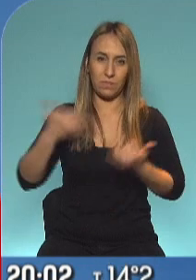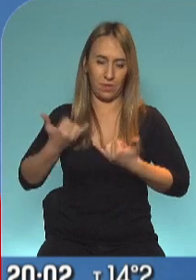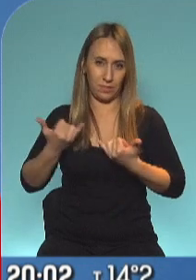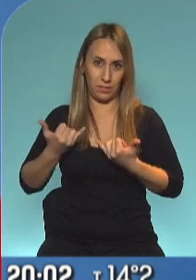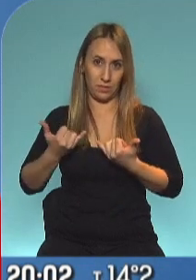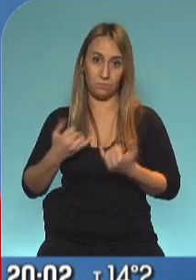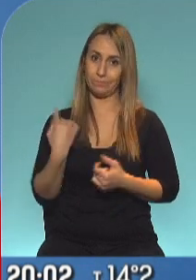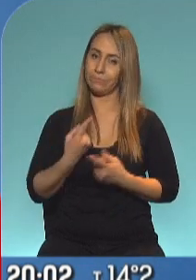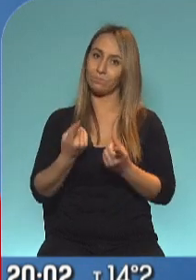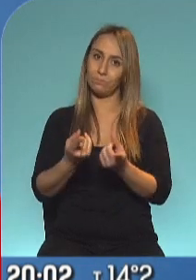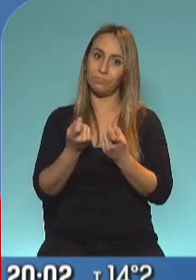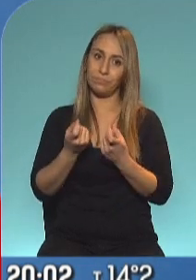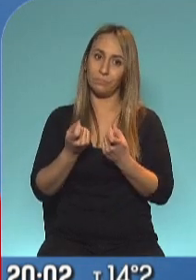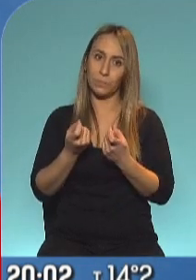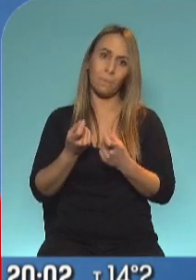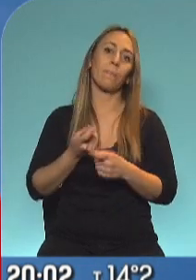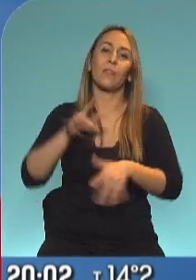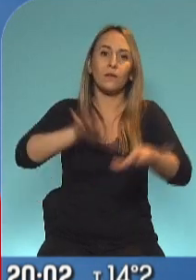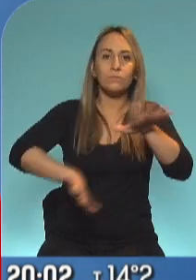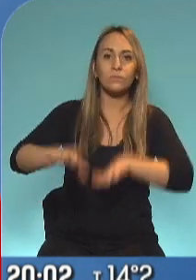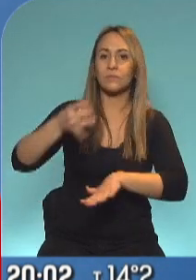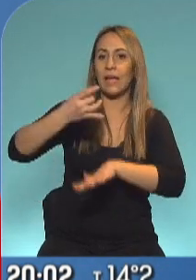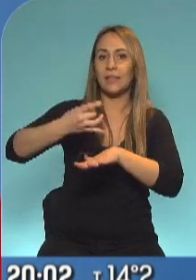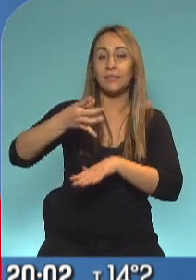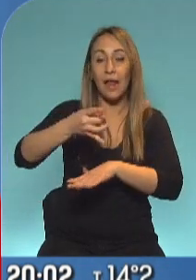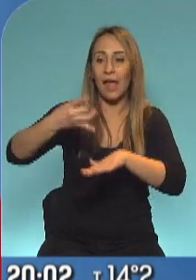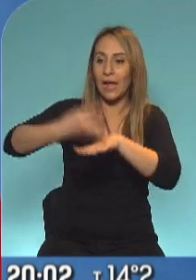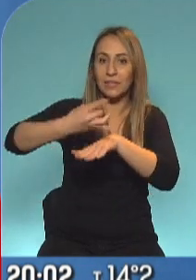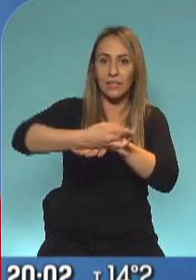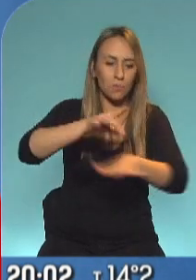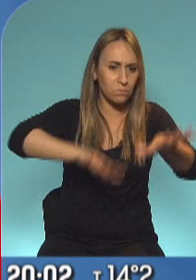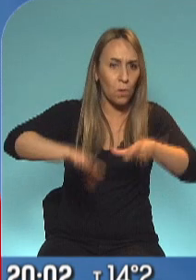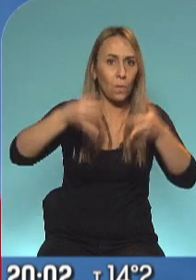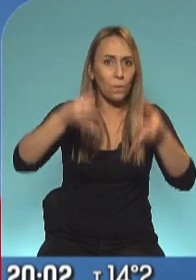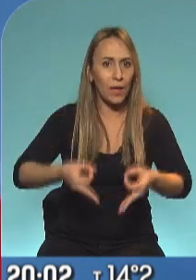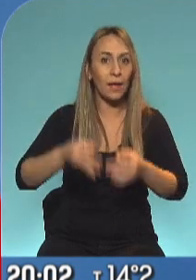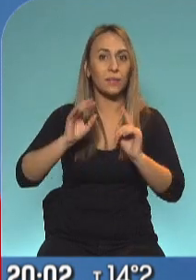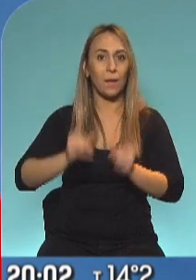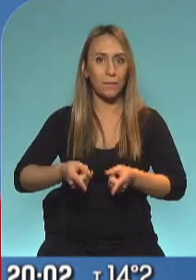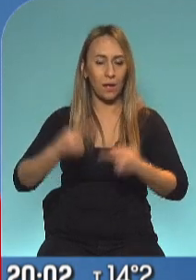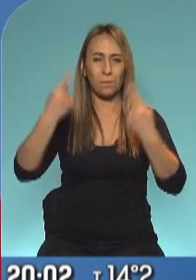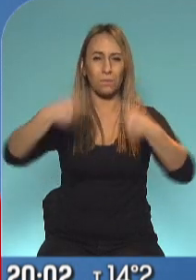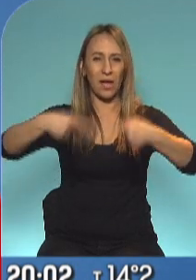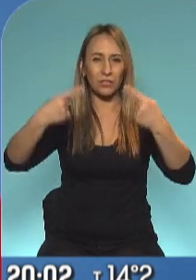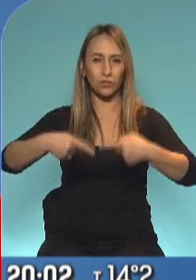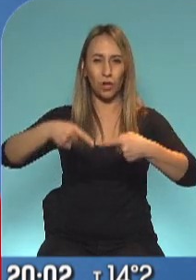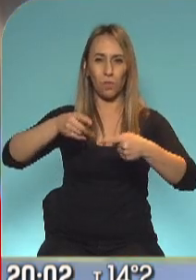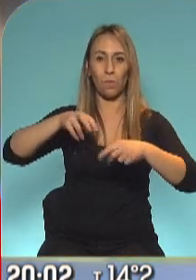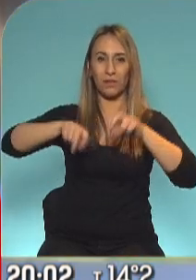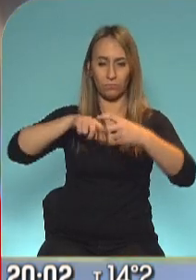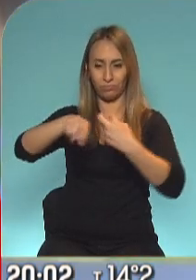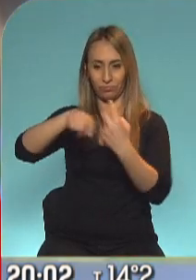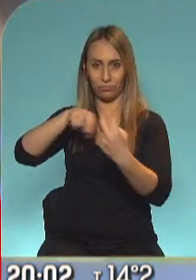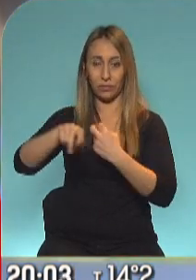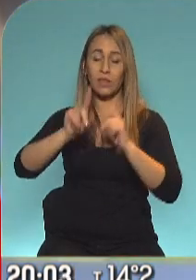de buenas estaciones de trenes, de buenos pasos a nivel, de buenos pasos